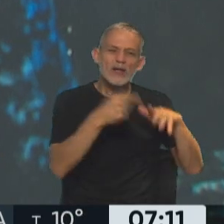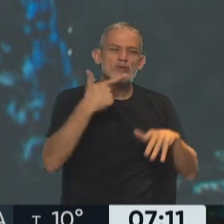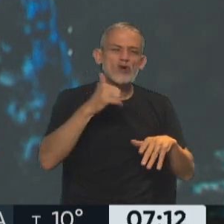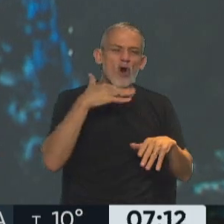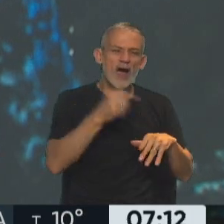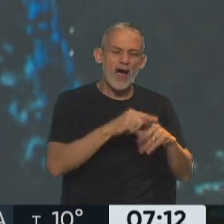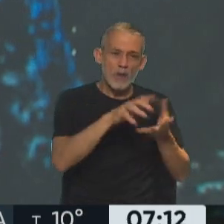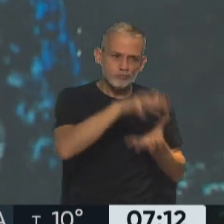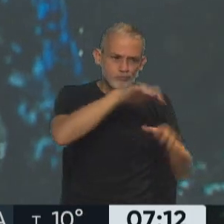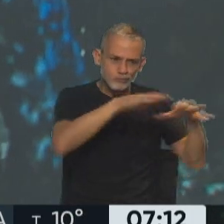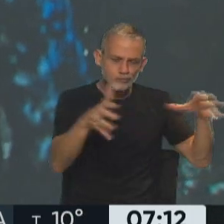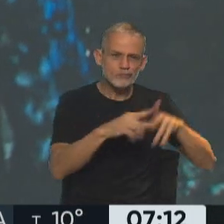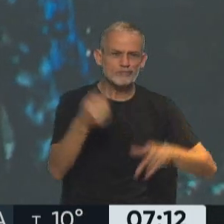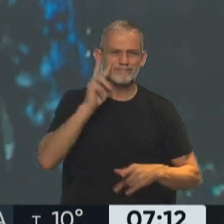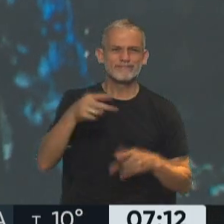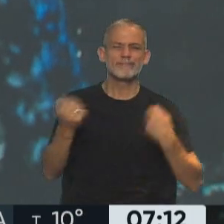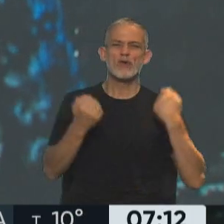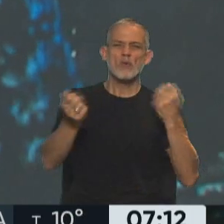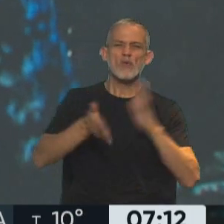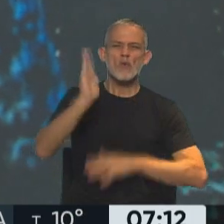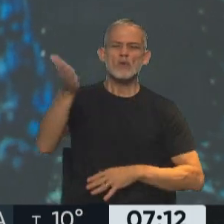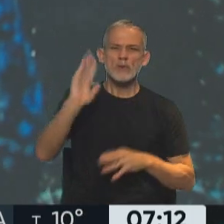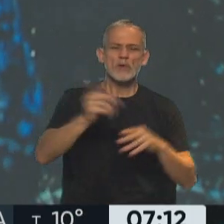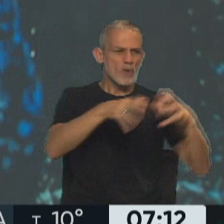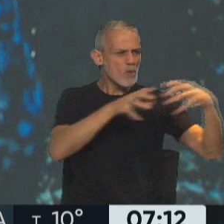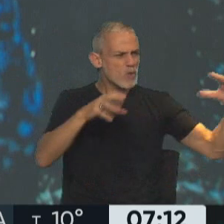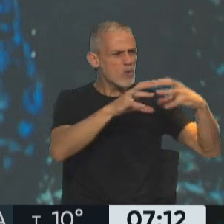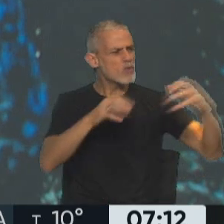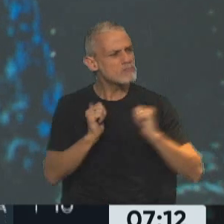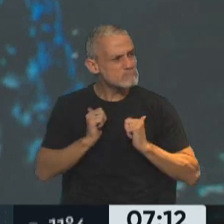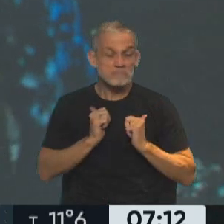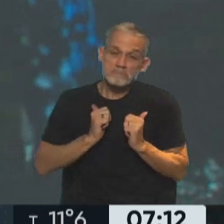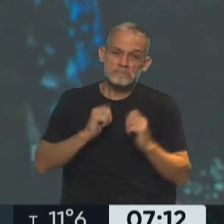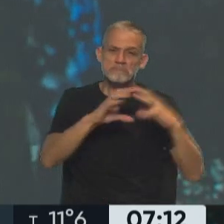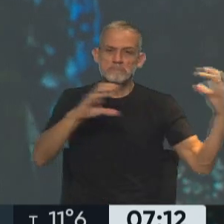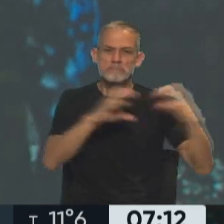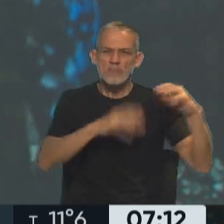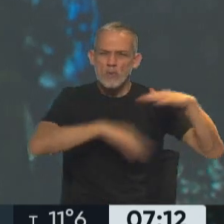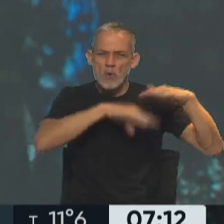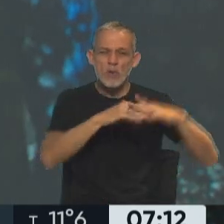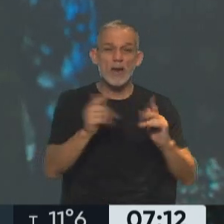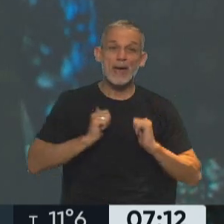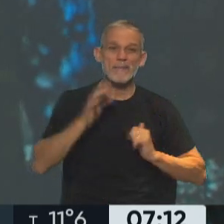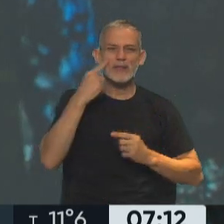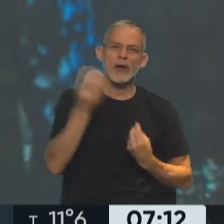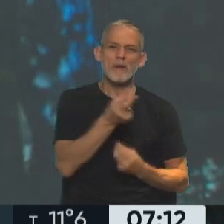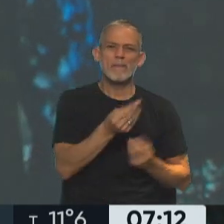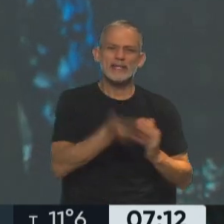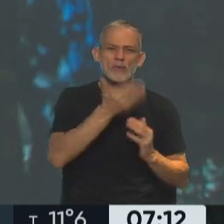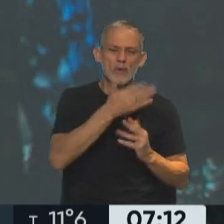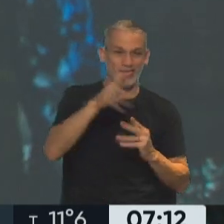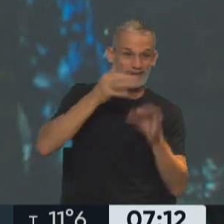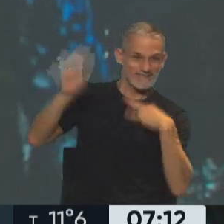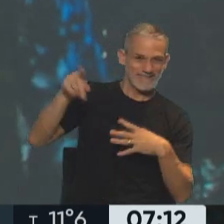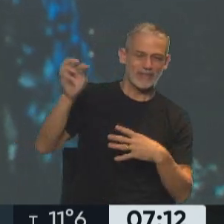silobolsas. Y uno iba por la ruta y veía kilómetros de silobolsas esperando que el precio de la soja subiera para poder despacharla.